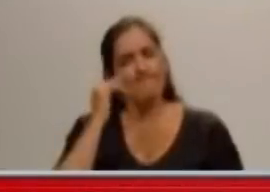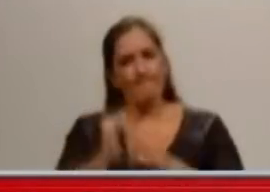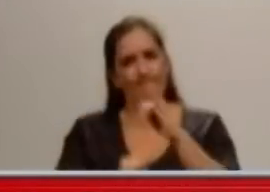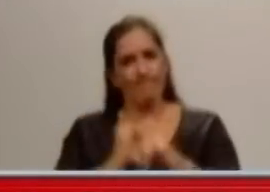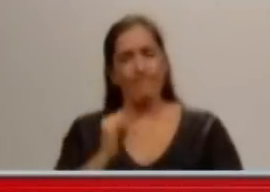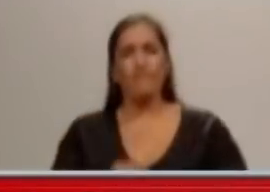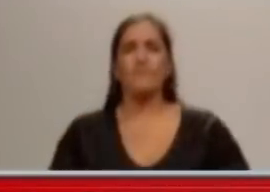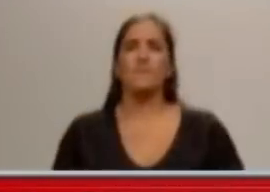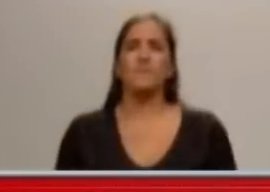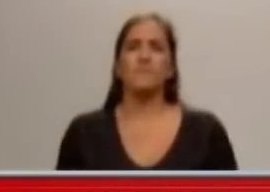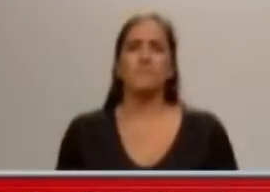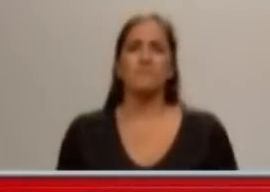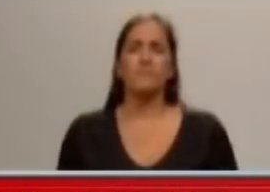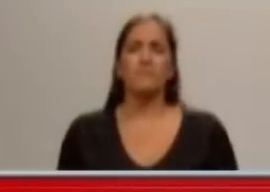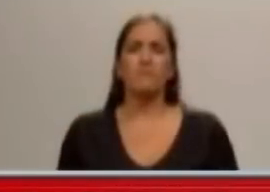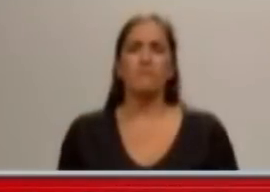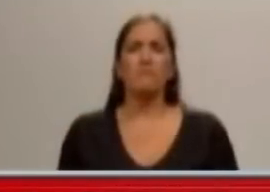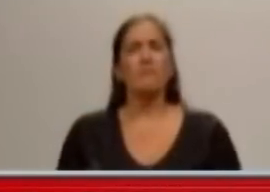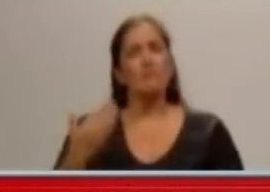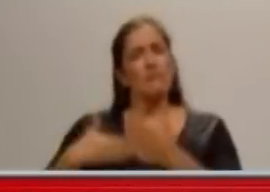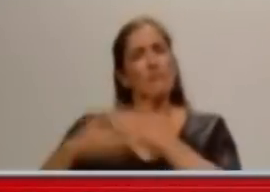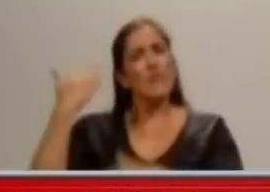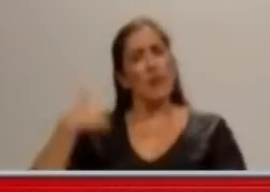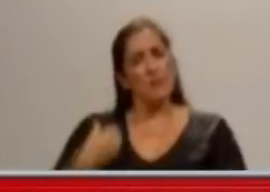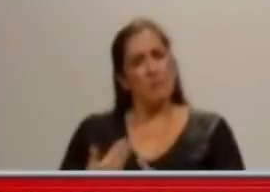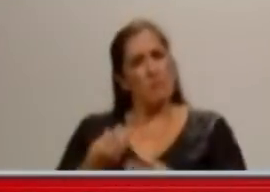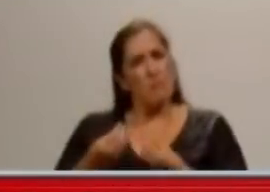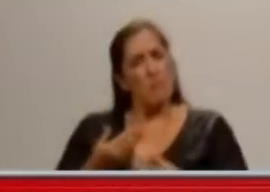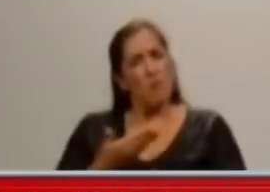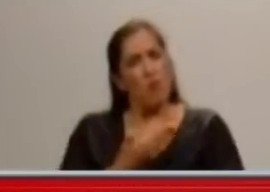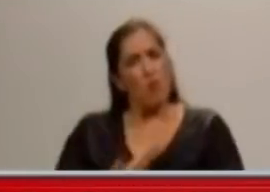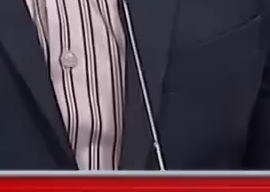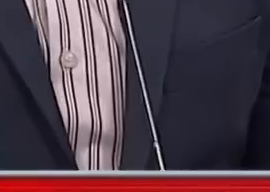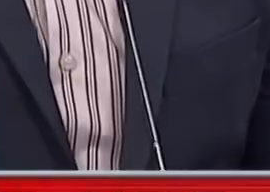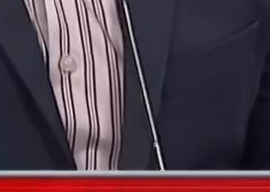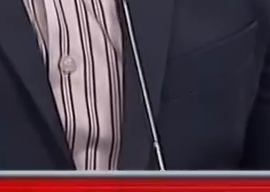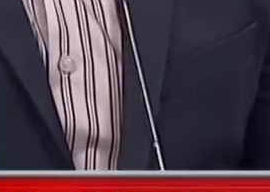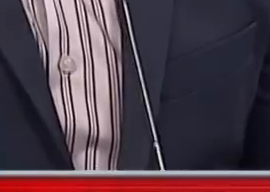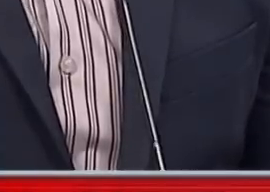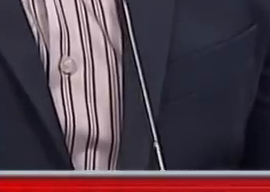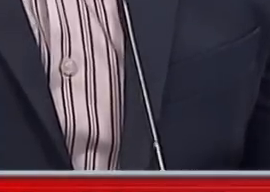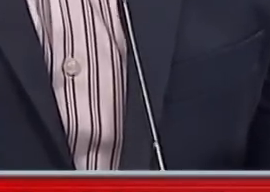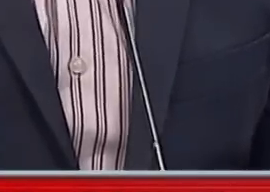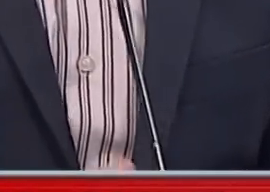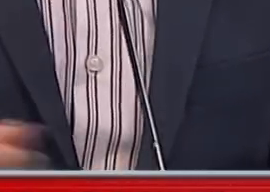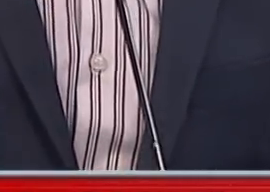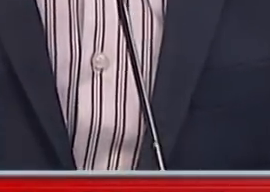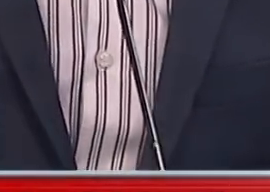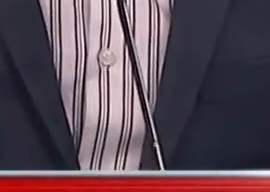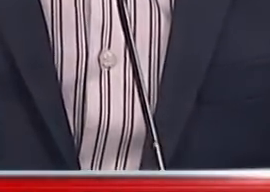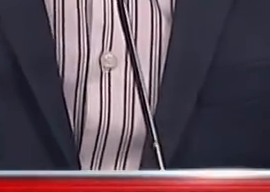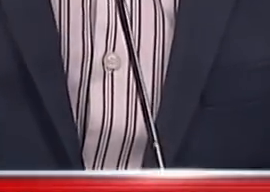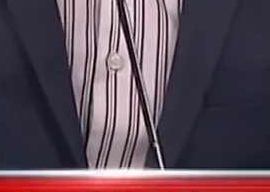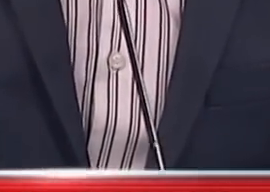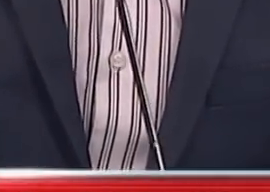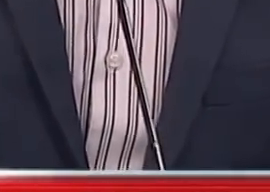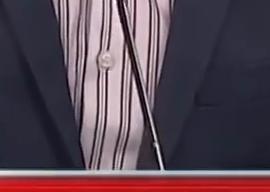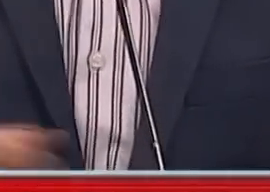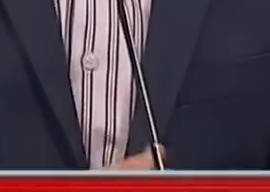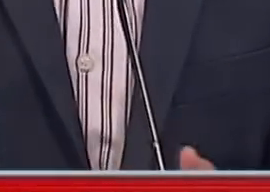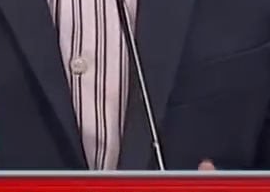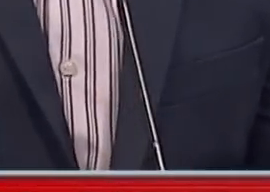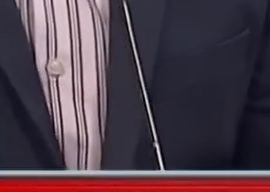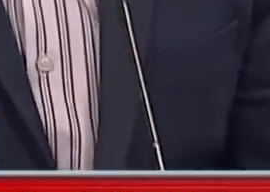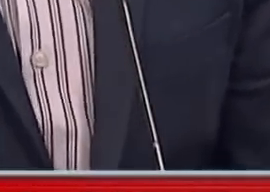cuando digo su gobierno, todo el kirchnerismo durante toda su gestión. El doctor Nelson Castro, por todo noticias. Muchas gracias, doctor. Muy amable. Abrazo. Hasta